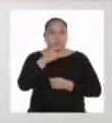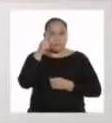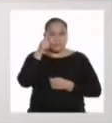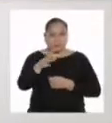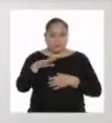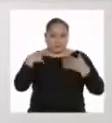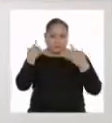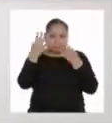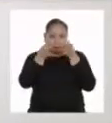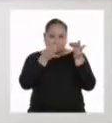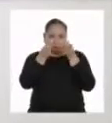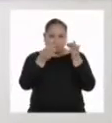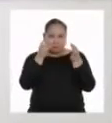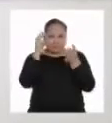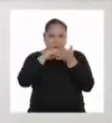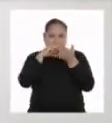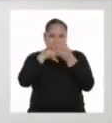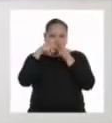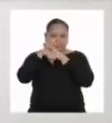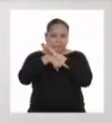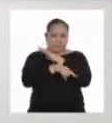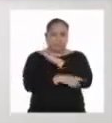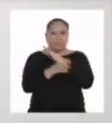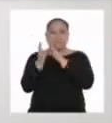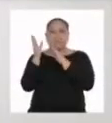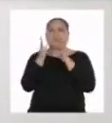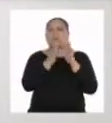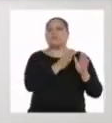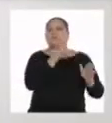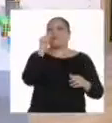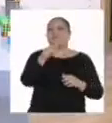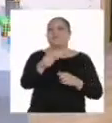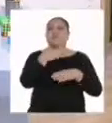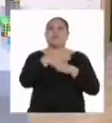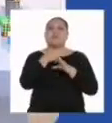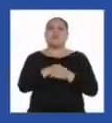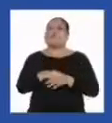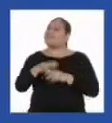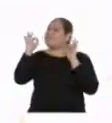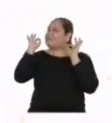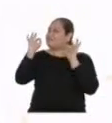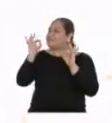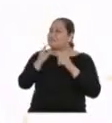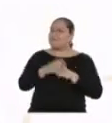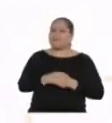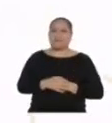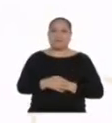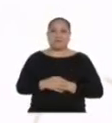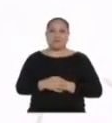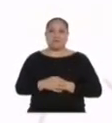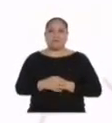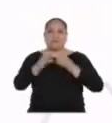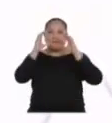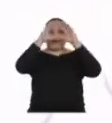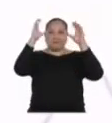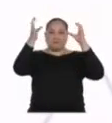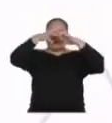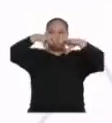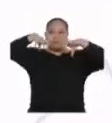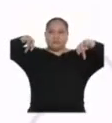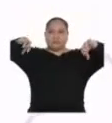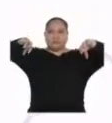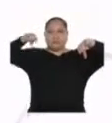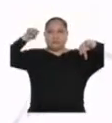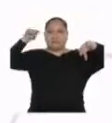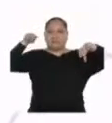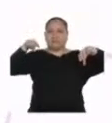te puedo explicar un poco más sobre la organización de este sistema. Perfecto. El sistema financiero se divide